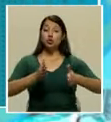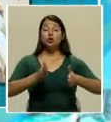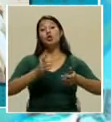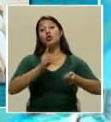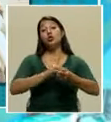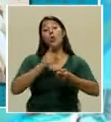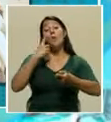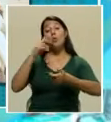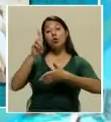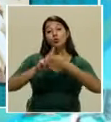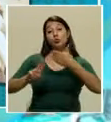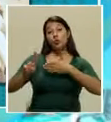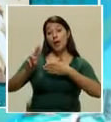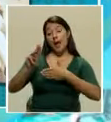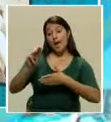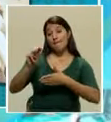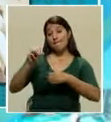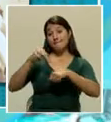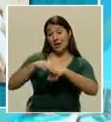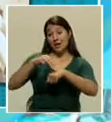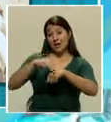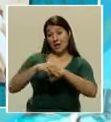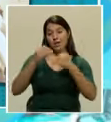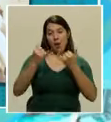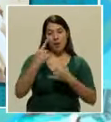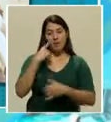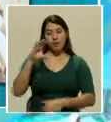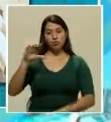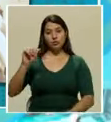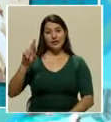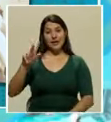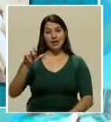Miami, Carlomagno Araya. Vamos a verlo.